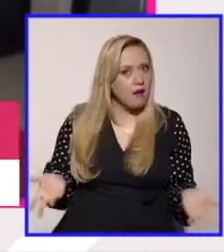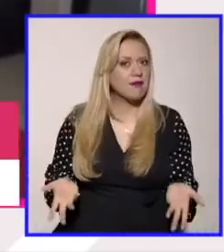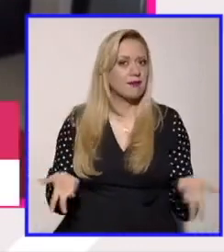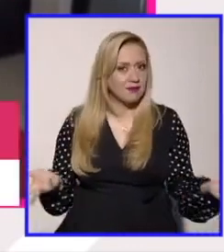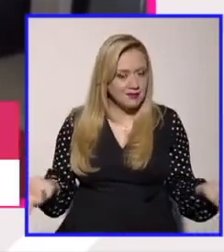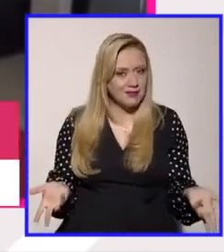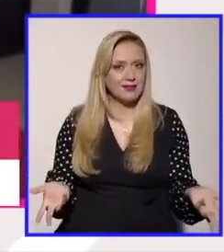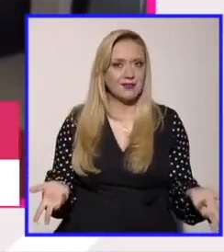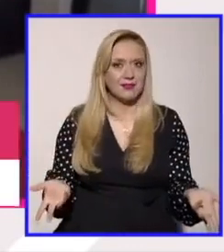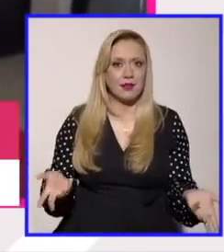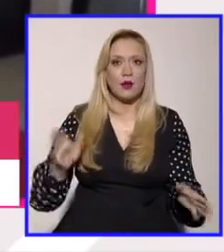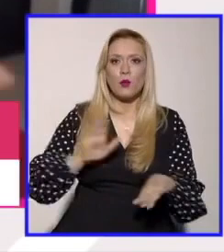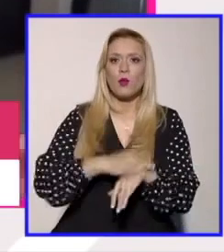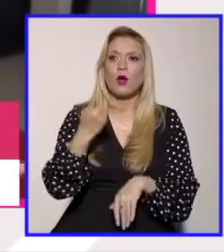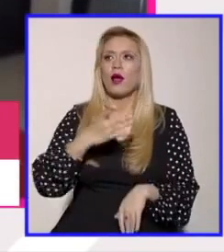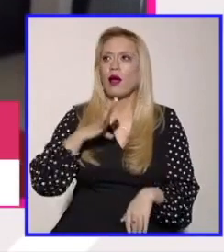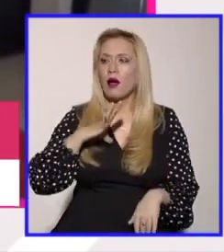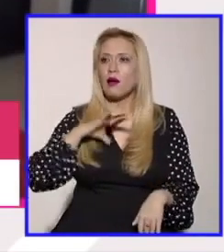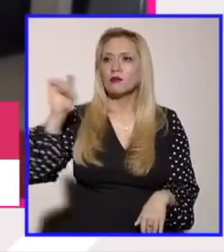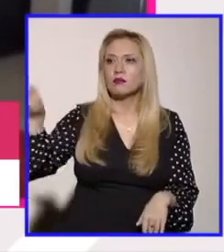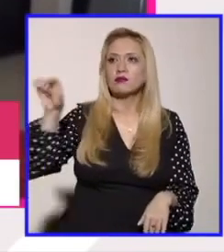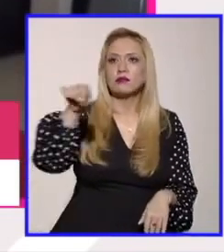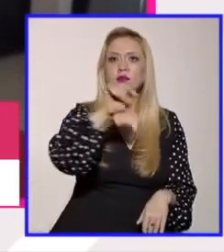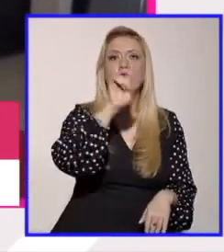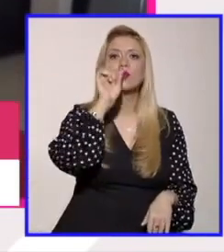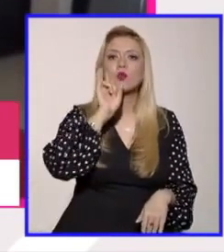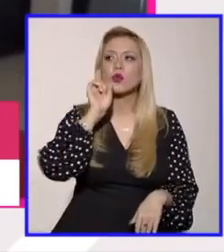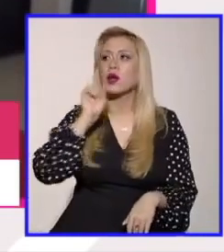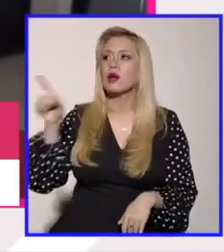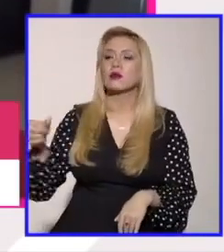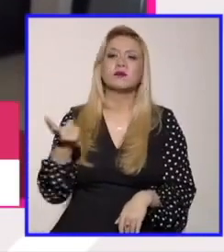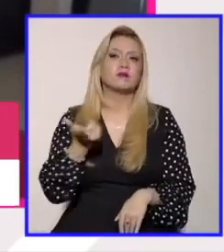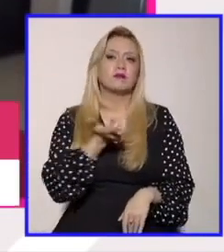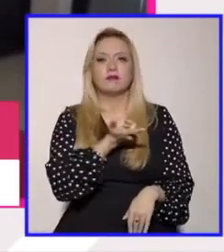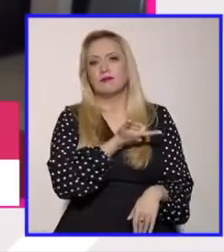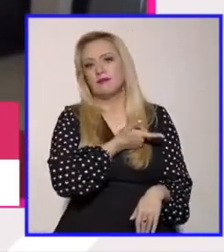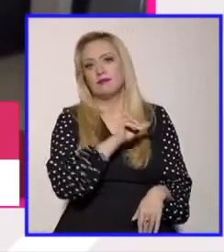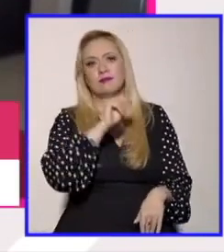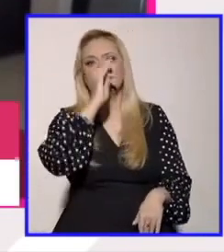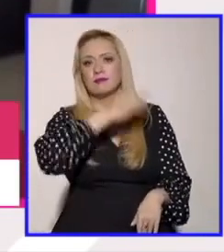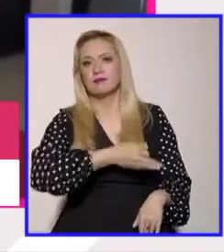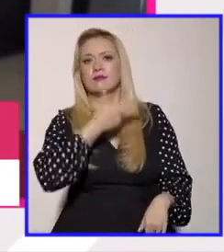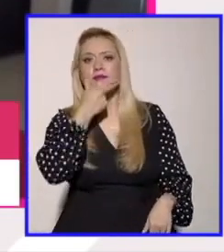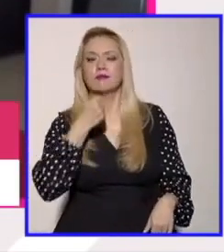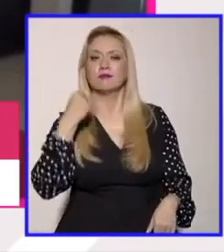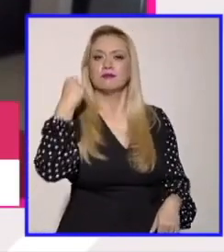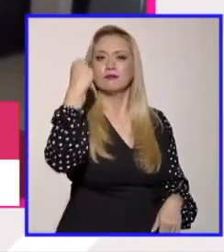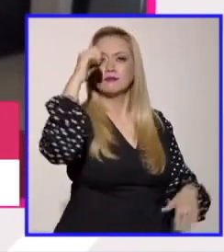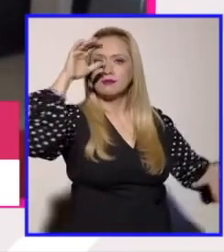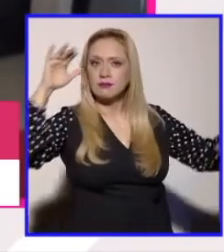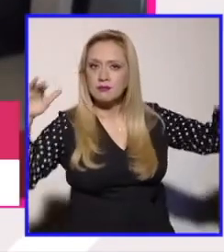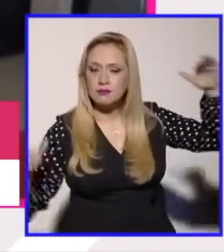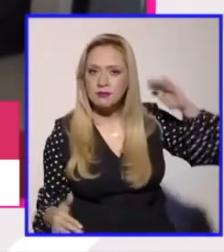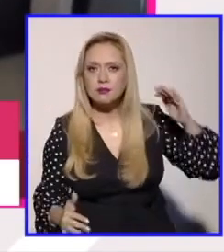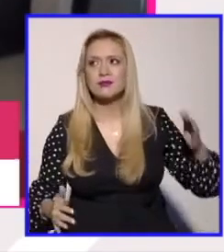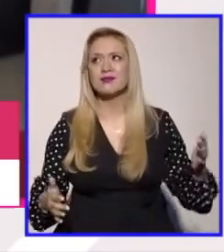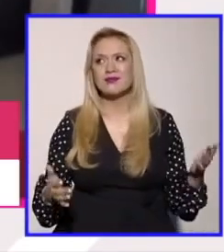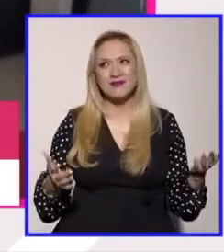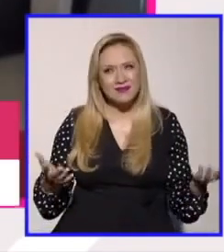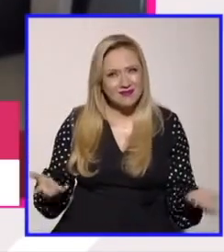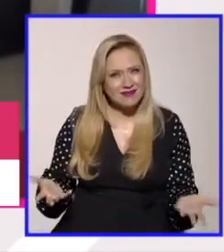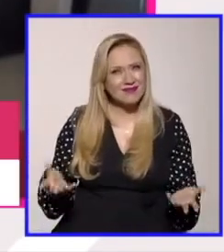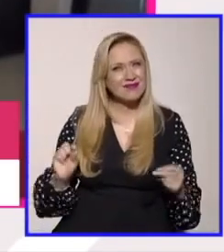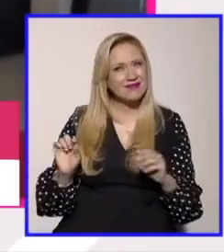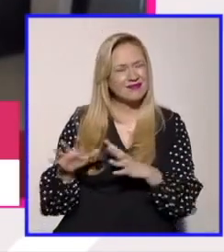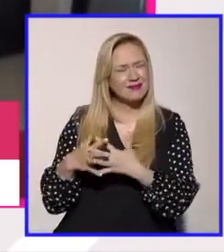en los espacios que se habitan con mujeres pues hay mujeres patriarcales y yo creo que hay una plática que de todos modos tenemos que tener ahora si